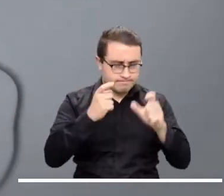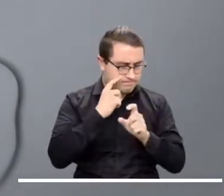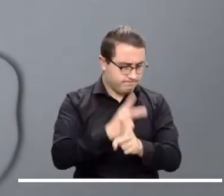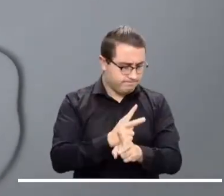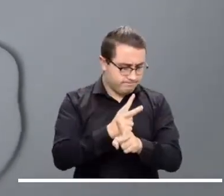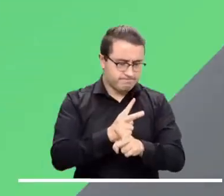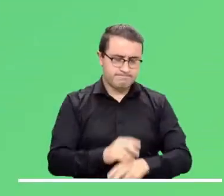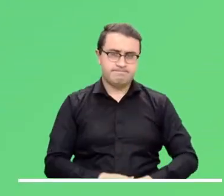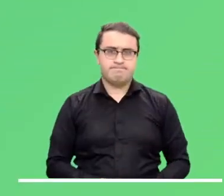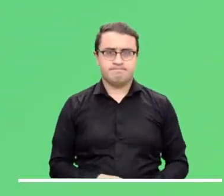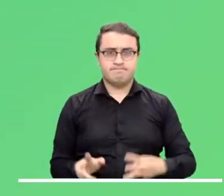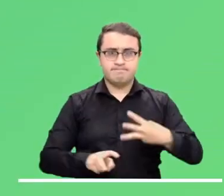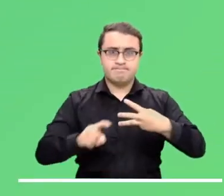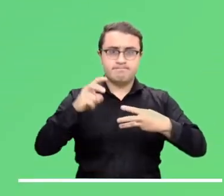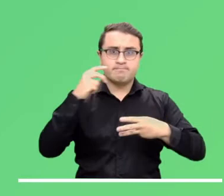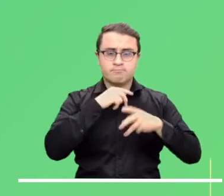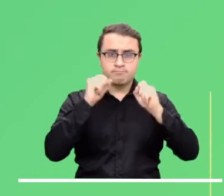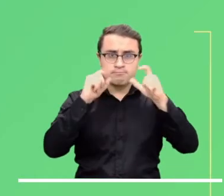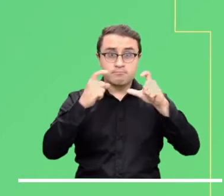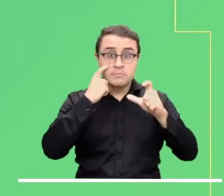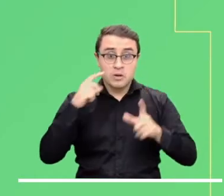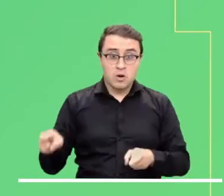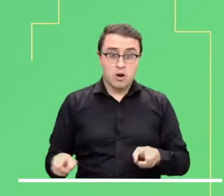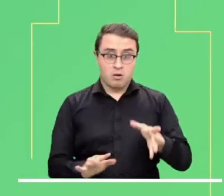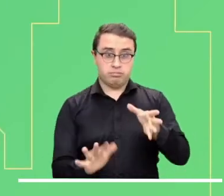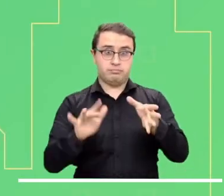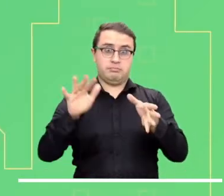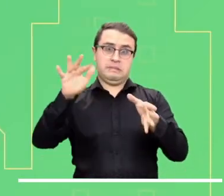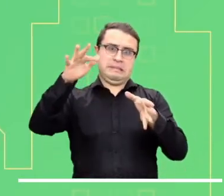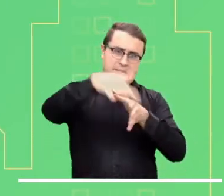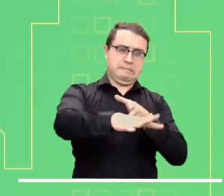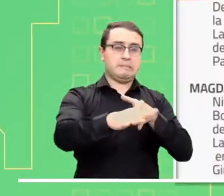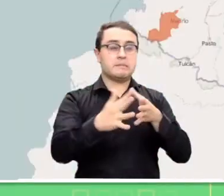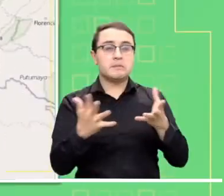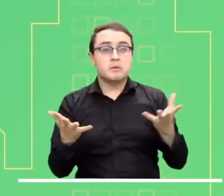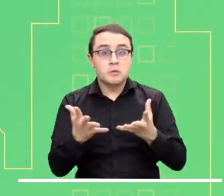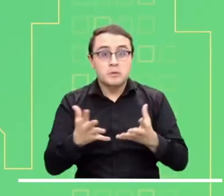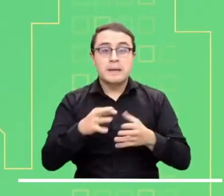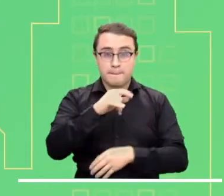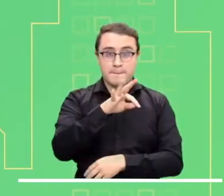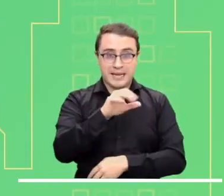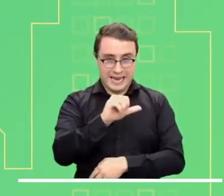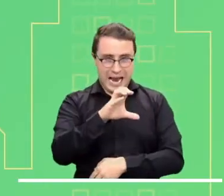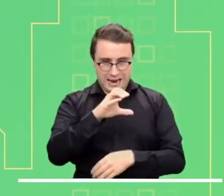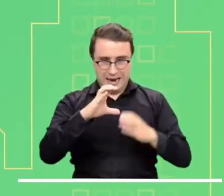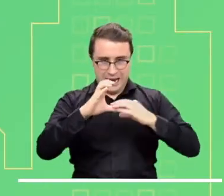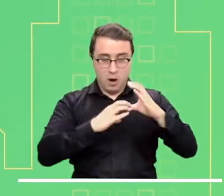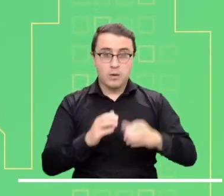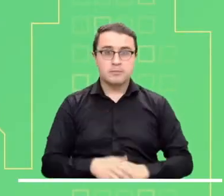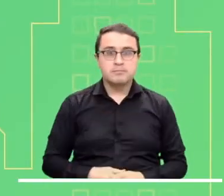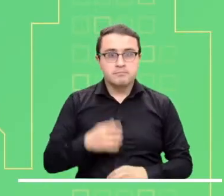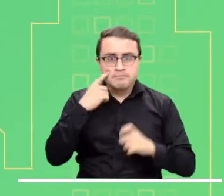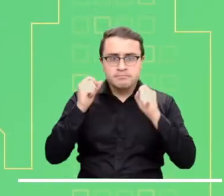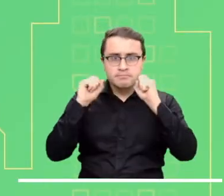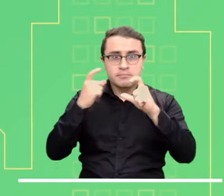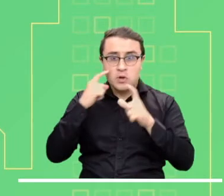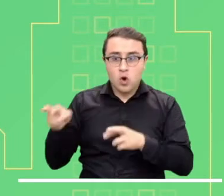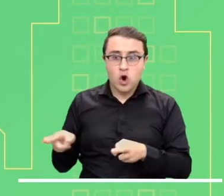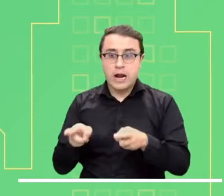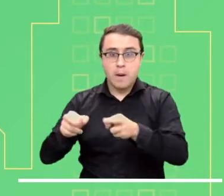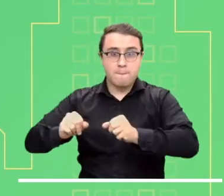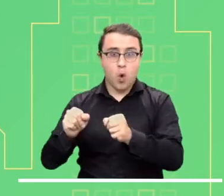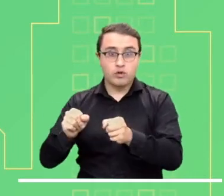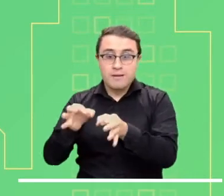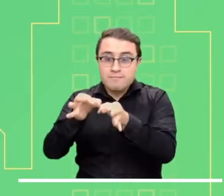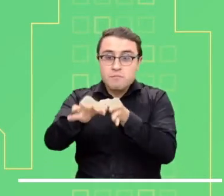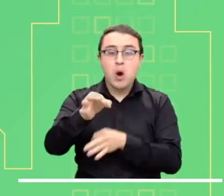la jornada. Veamos ahora las alertas que se encuentran activas. A alerta roja por desbordamiento de la quebrada Las Tallas